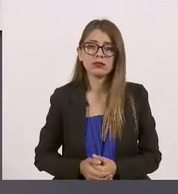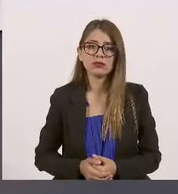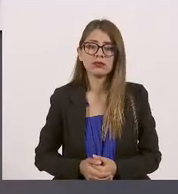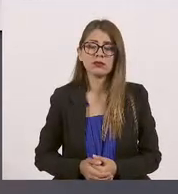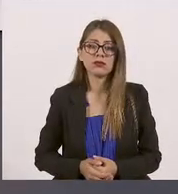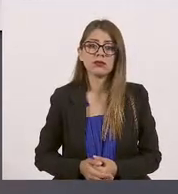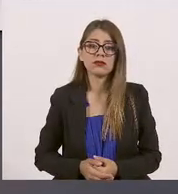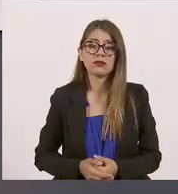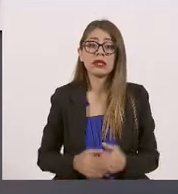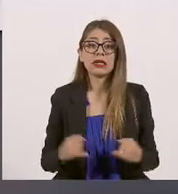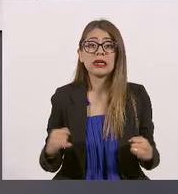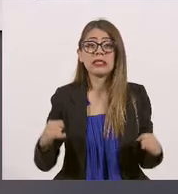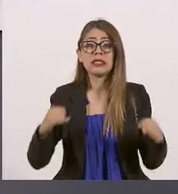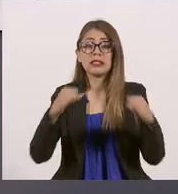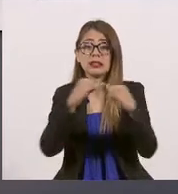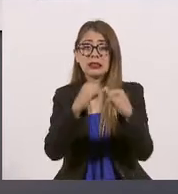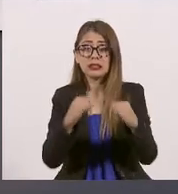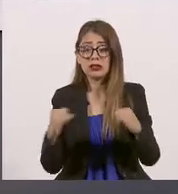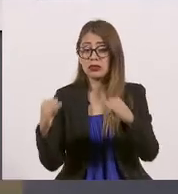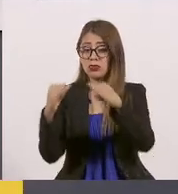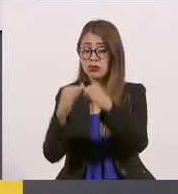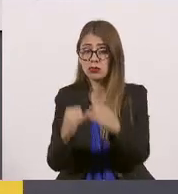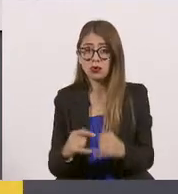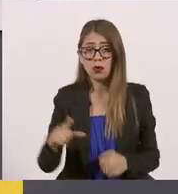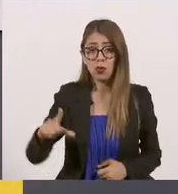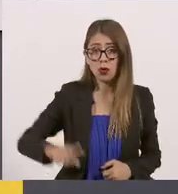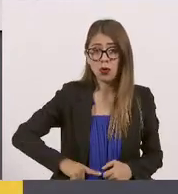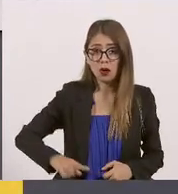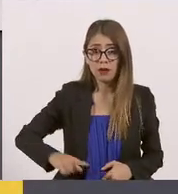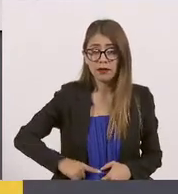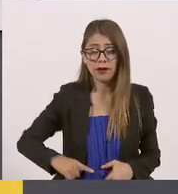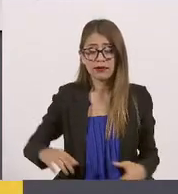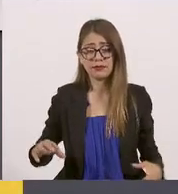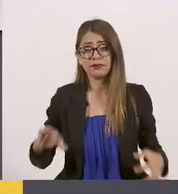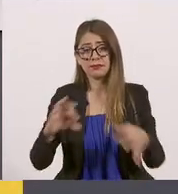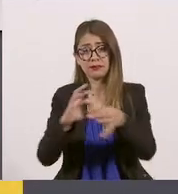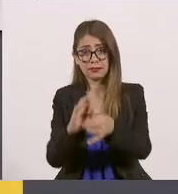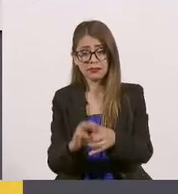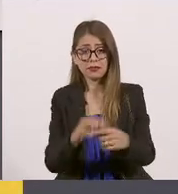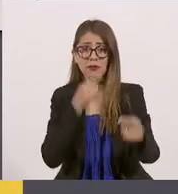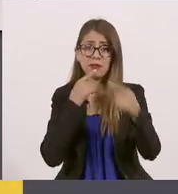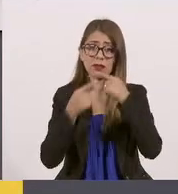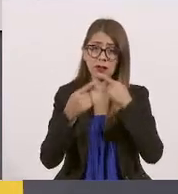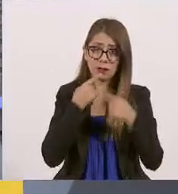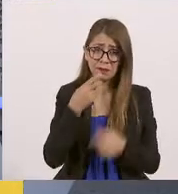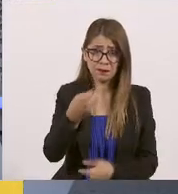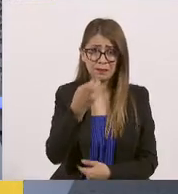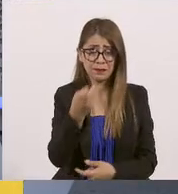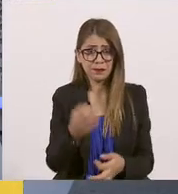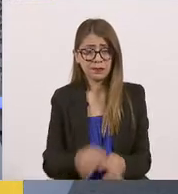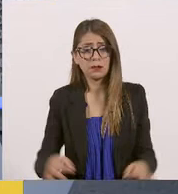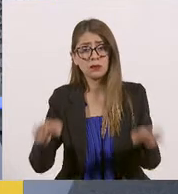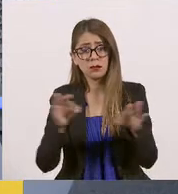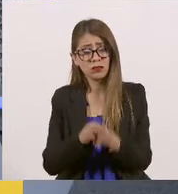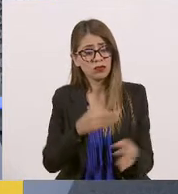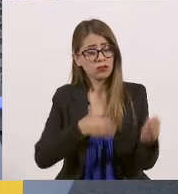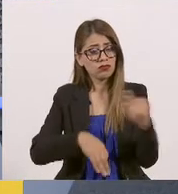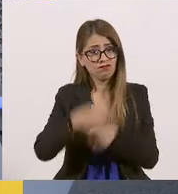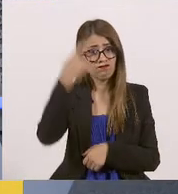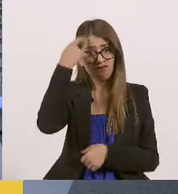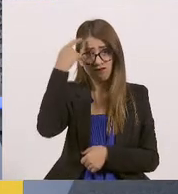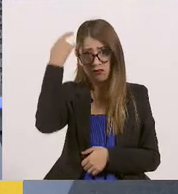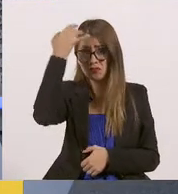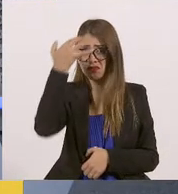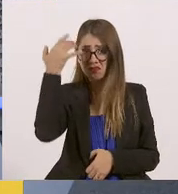sumar entre las instituciones, entre los gobiernos, generar mucho diálogo y estar muy conscientes cada una de las partes,